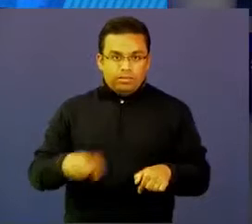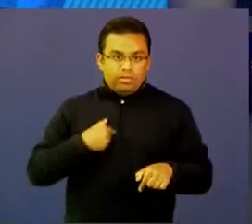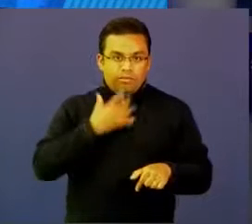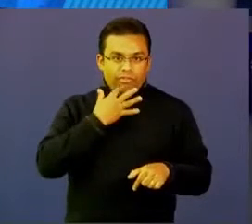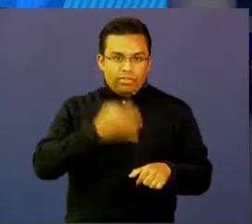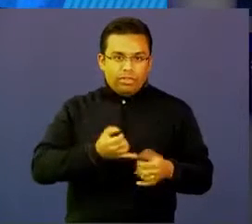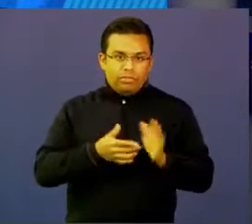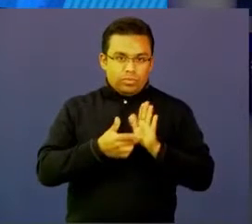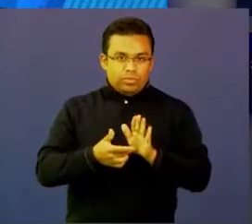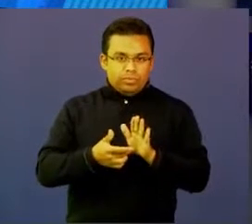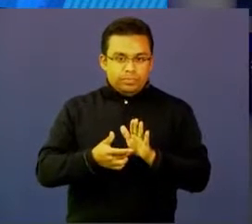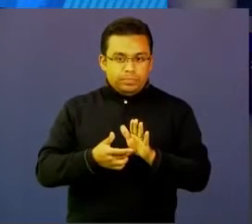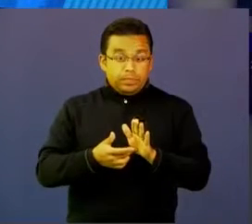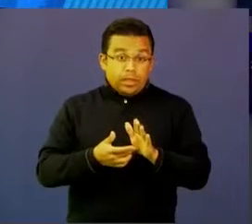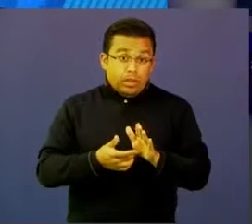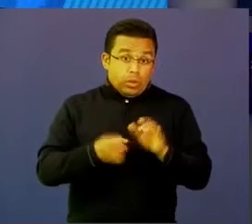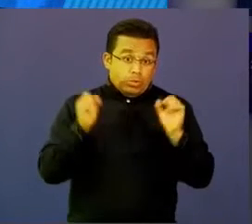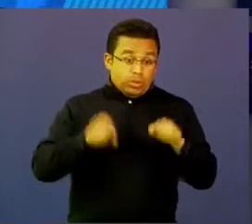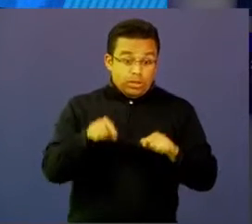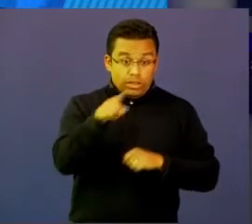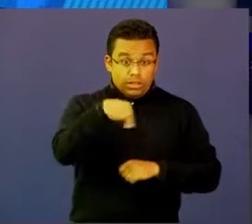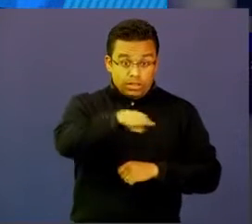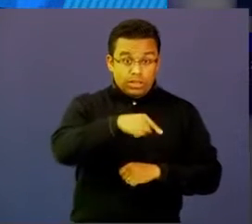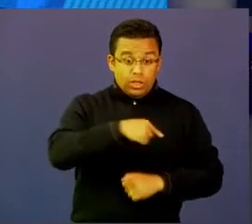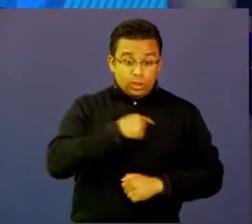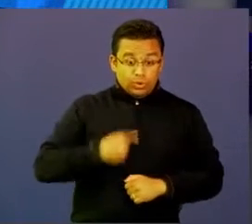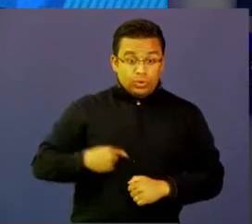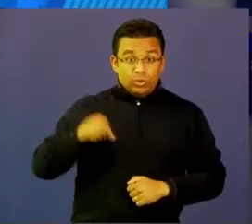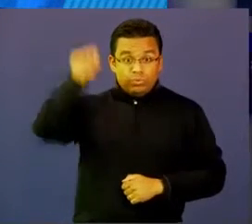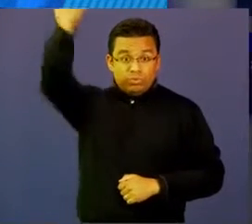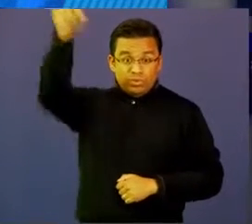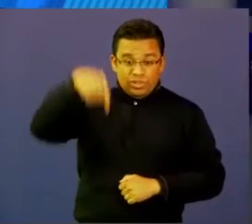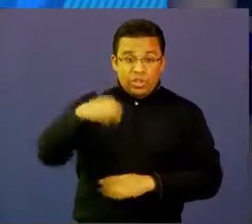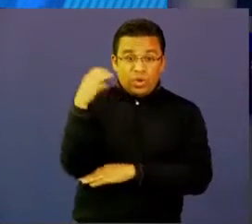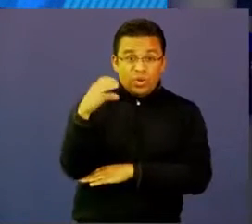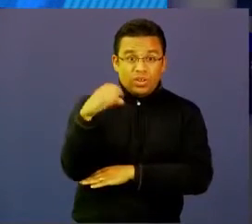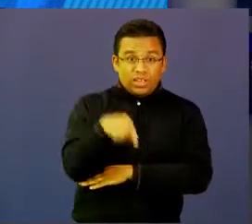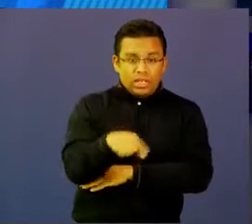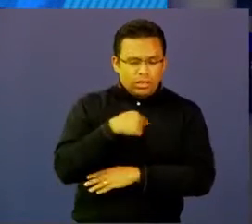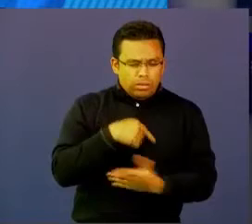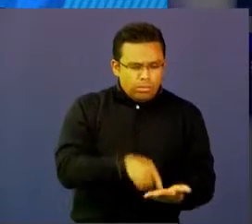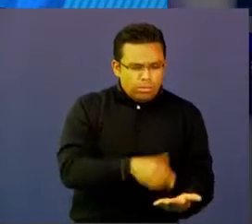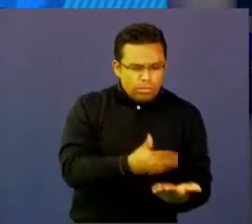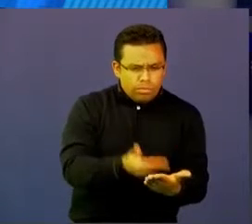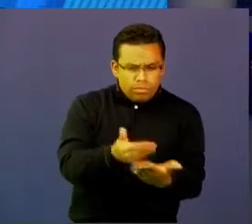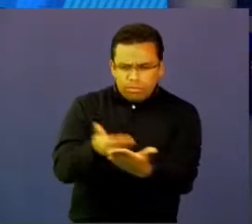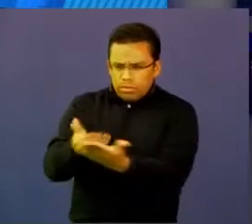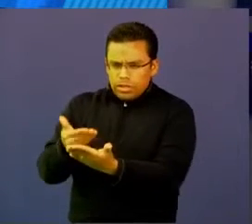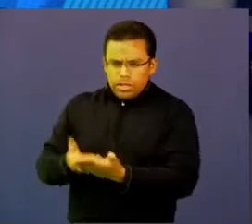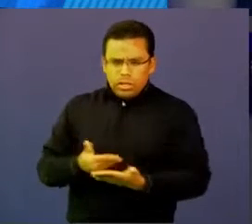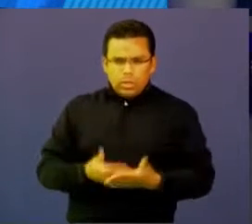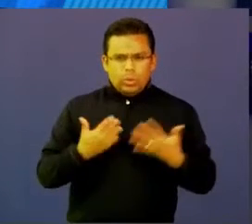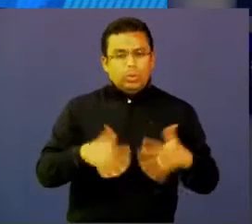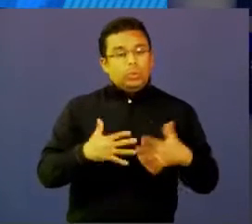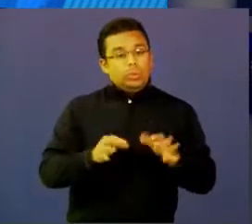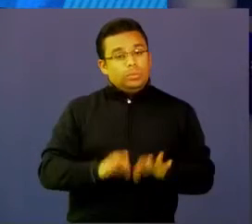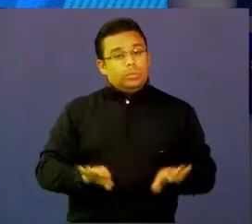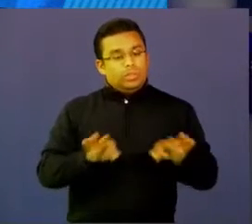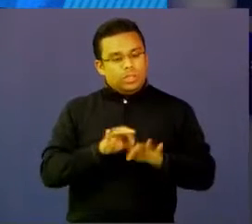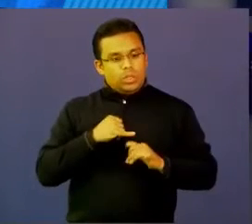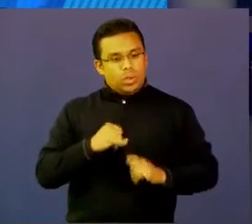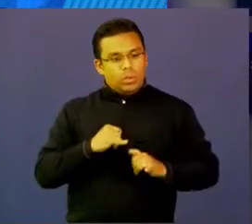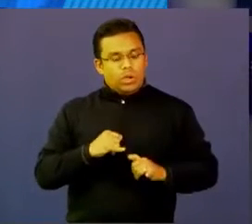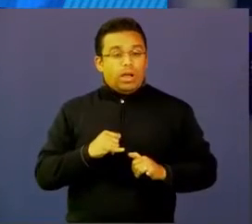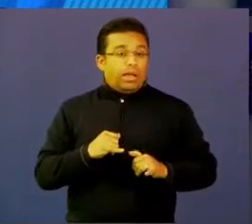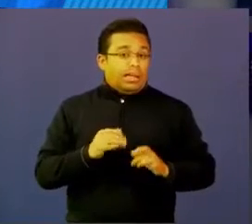creo que son superhéroes que en su mayoría tienen unos valores locales, que los niños se ven identificados y creo que sí es muy